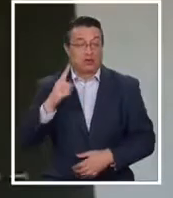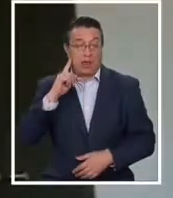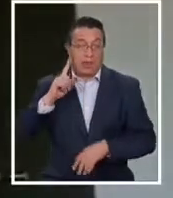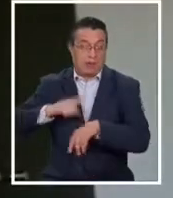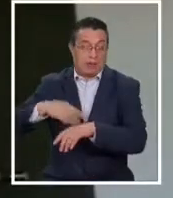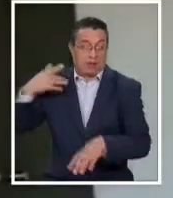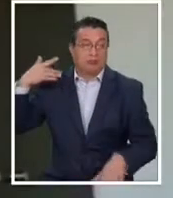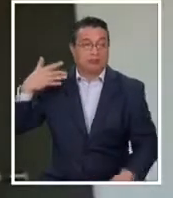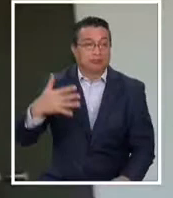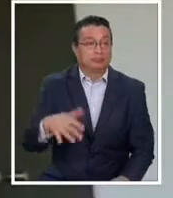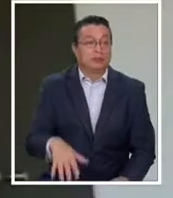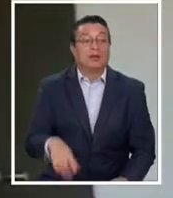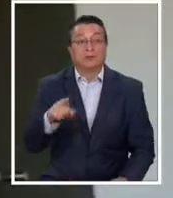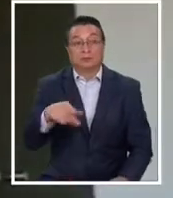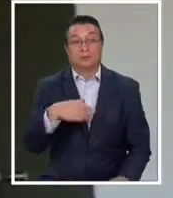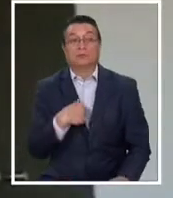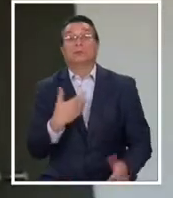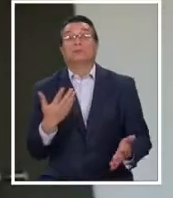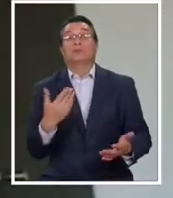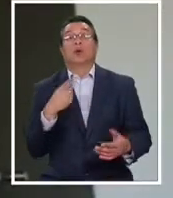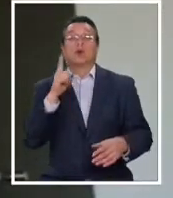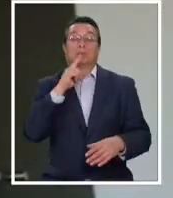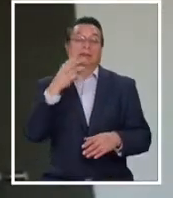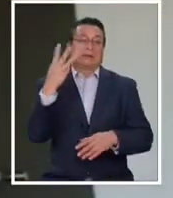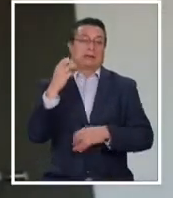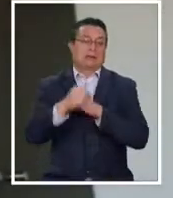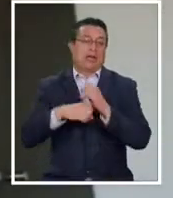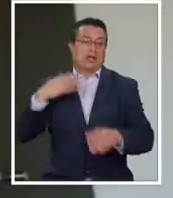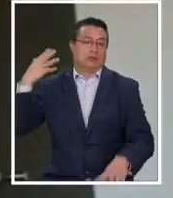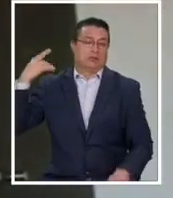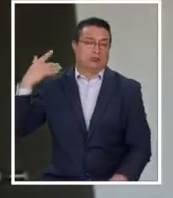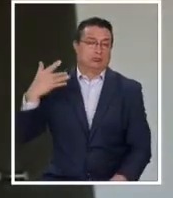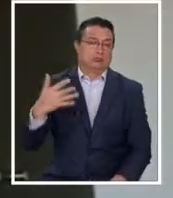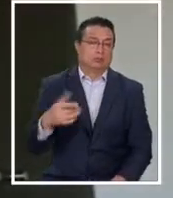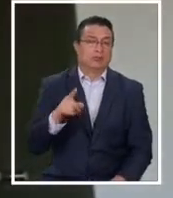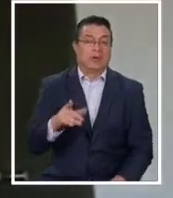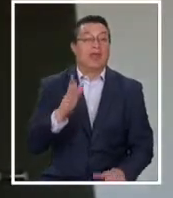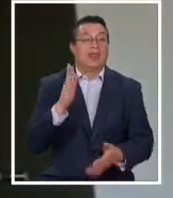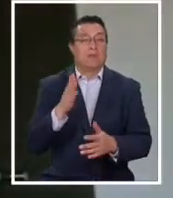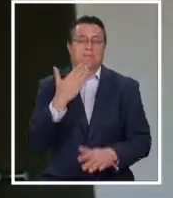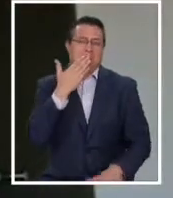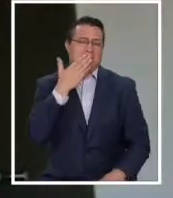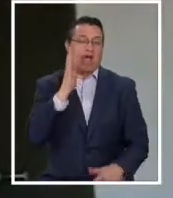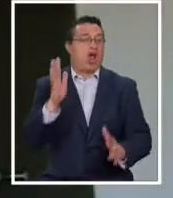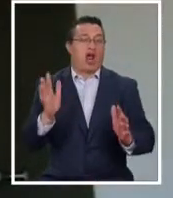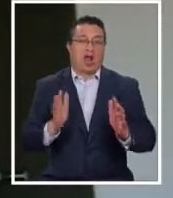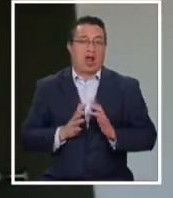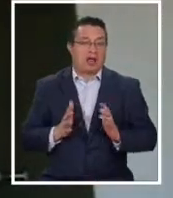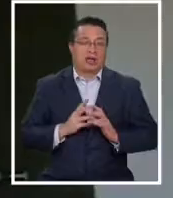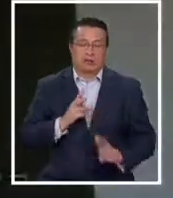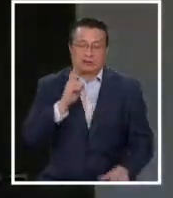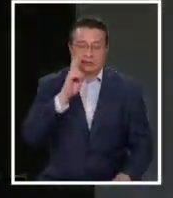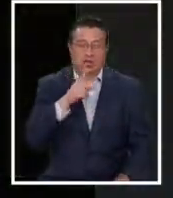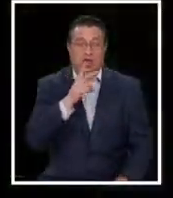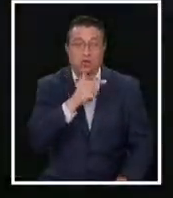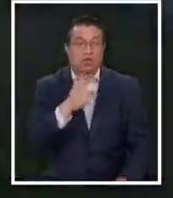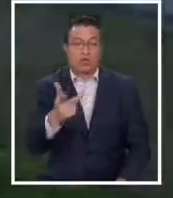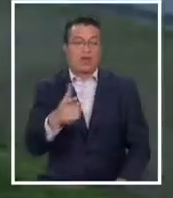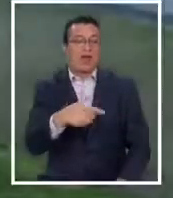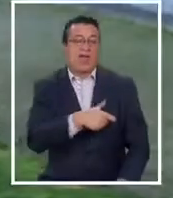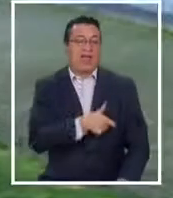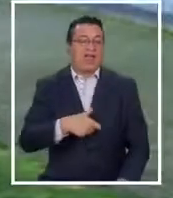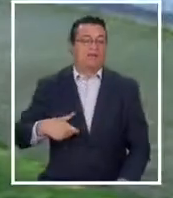tiempo. De hecho le diría que dentro de los últimos 30 años debe ser el mejor arquero sin lugar a dudas del Everton.